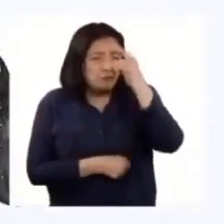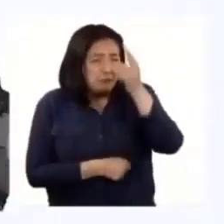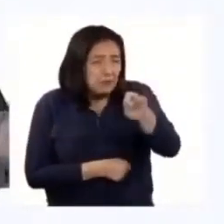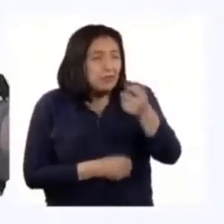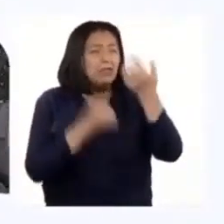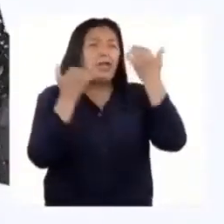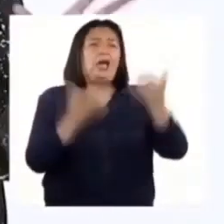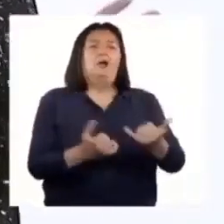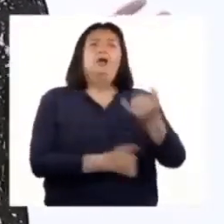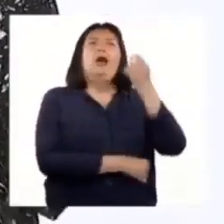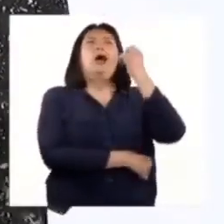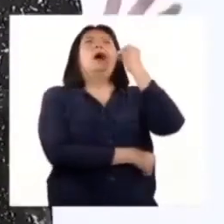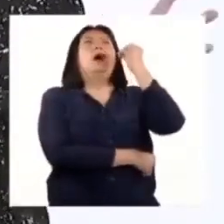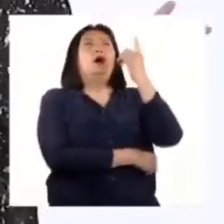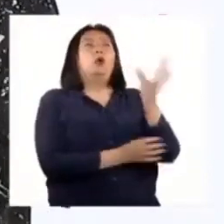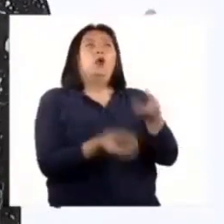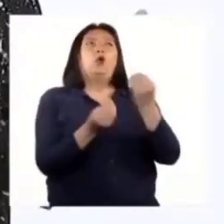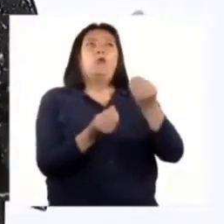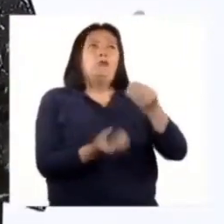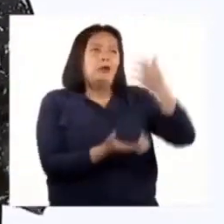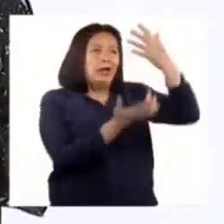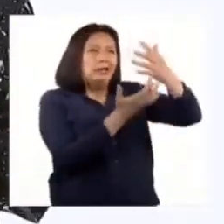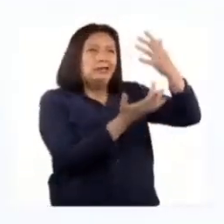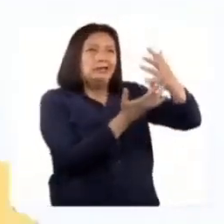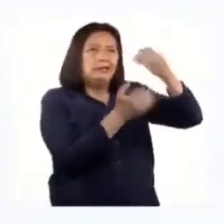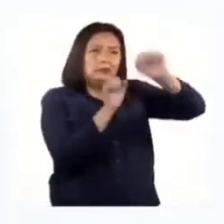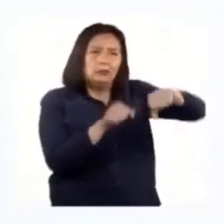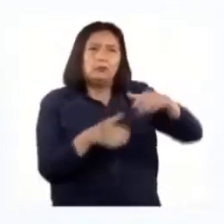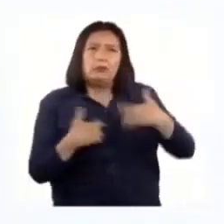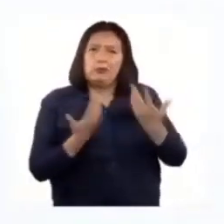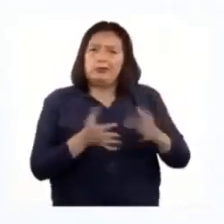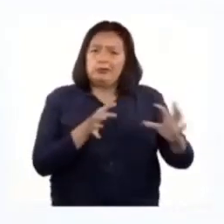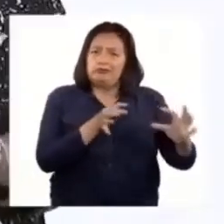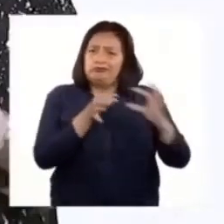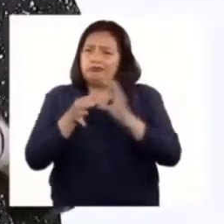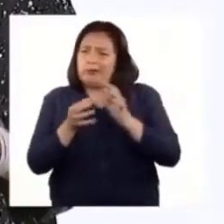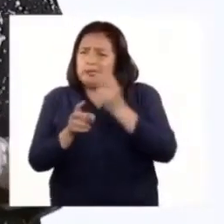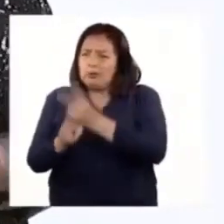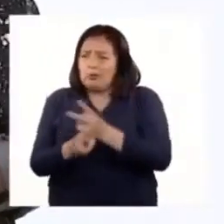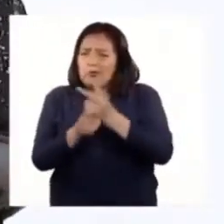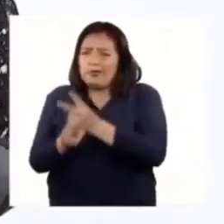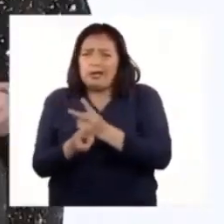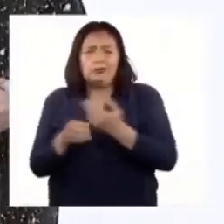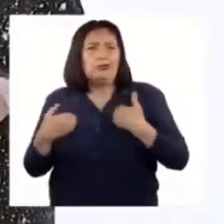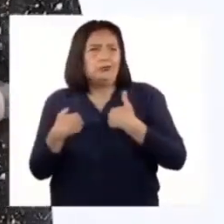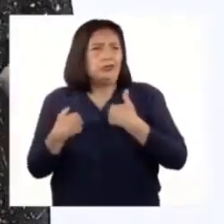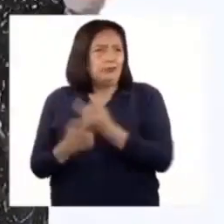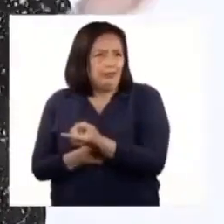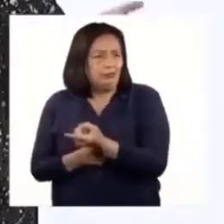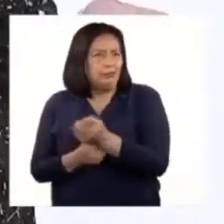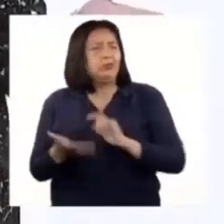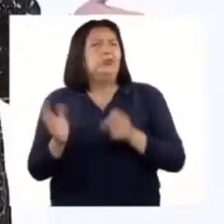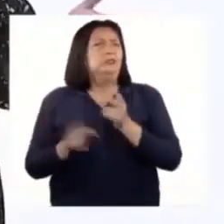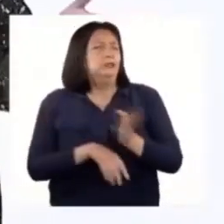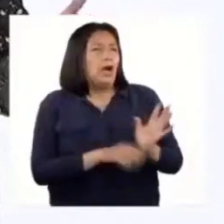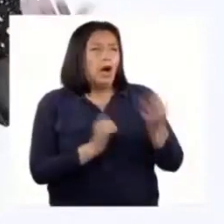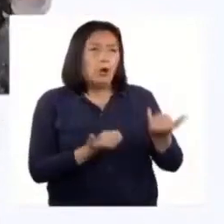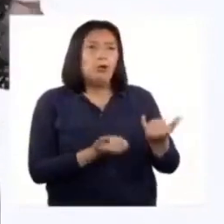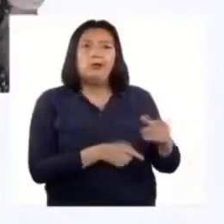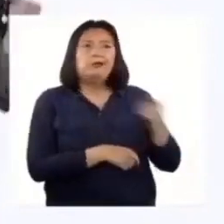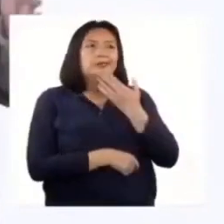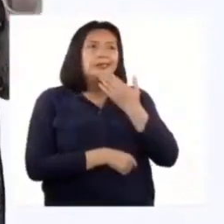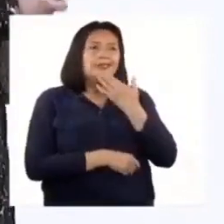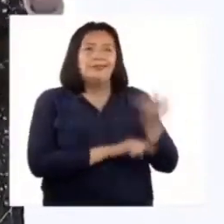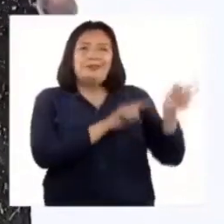Hoy vamos a comprender de qué manera la tecnología puede ser nuestra aliada para la conservación de las especies. Y para ello nos